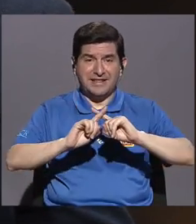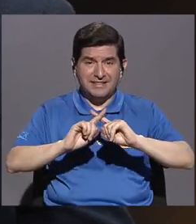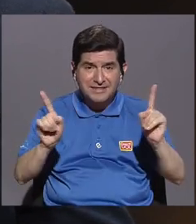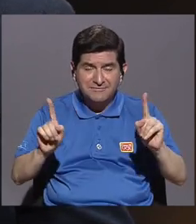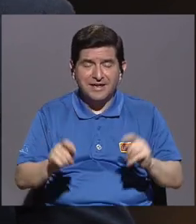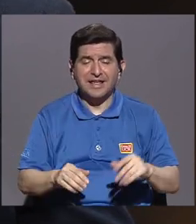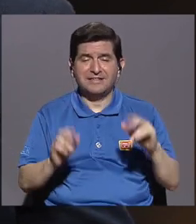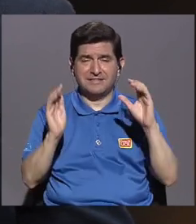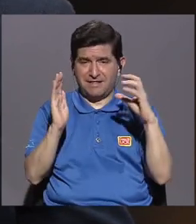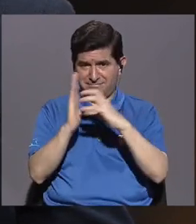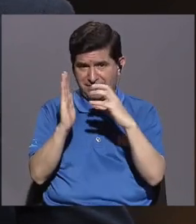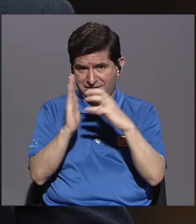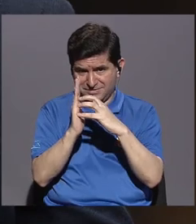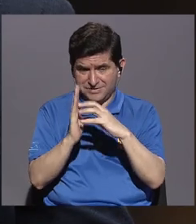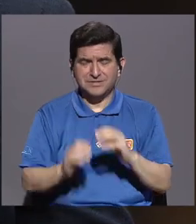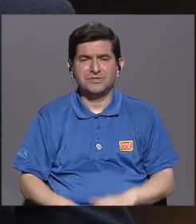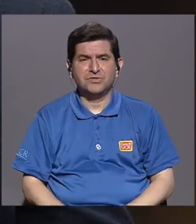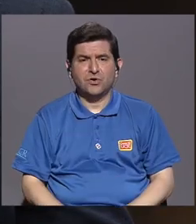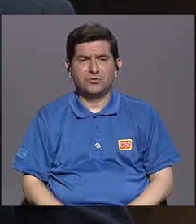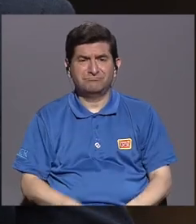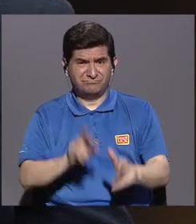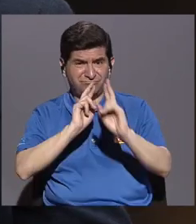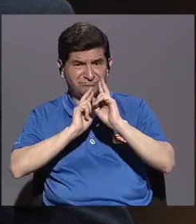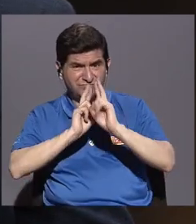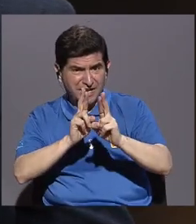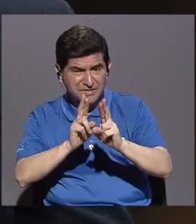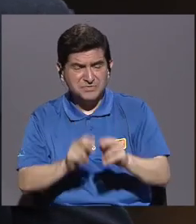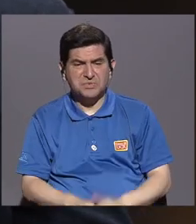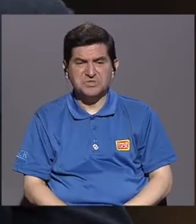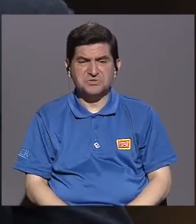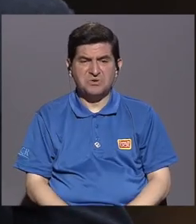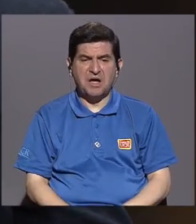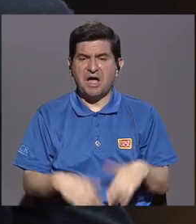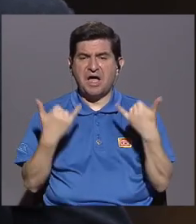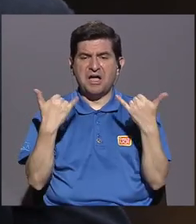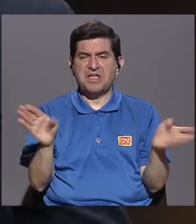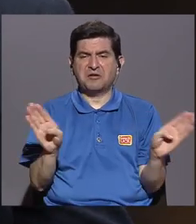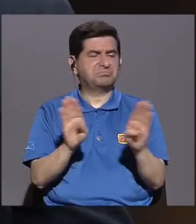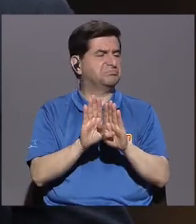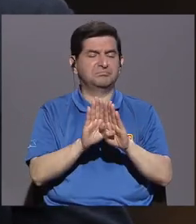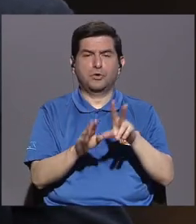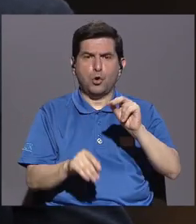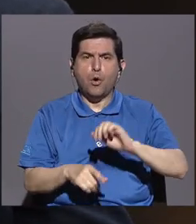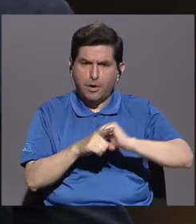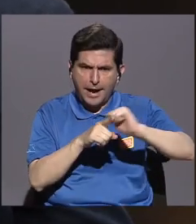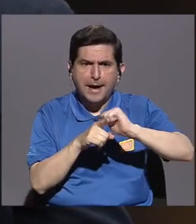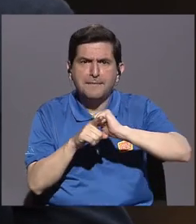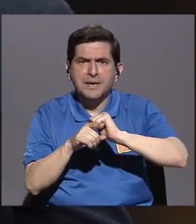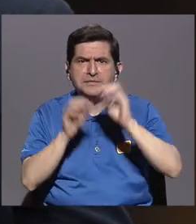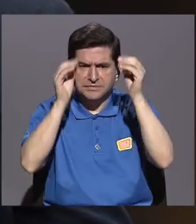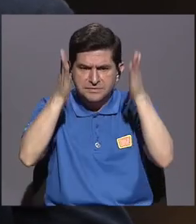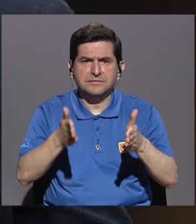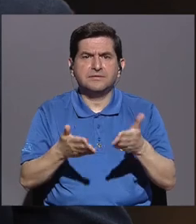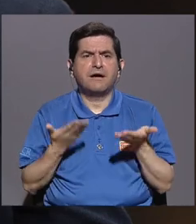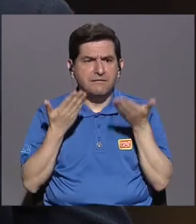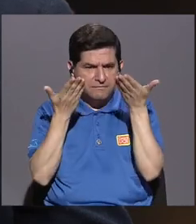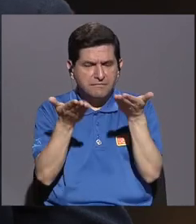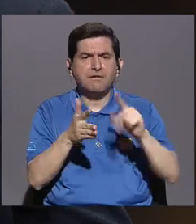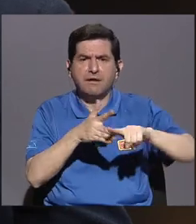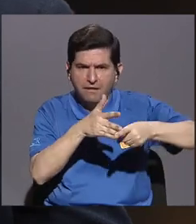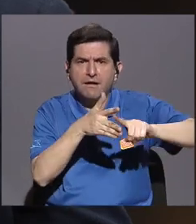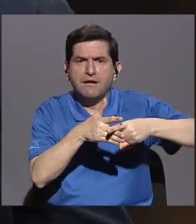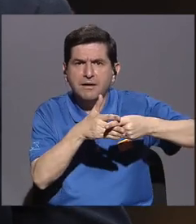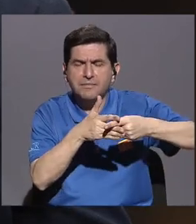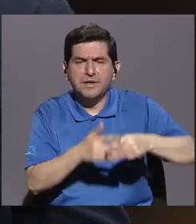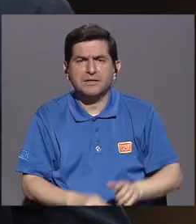texto, pues la respuesta no es cerremos todo y vámonos. Es capacitemos entonces al docente y démosle las